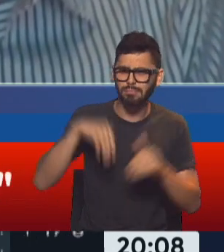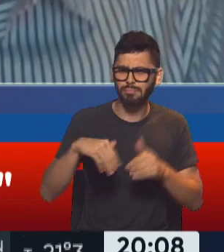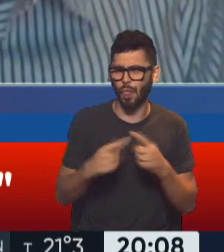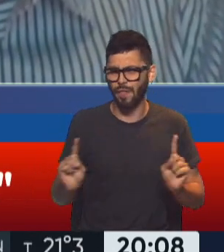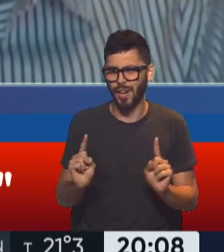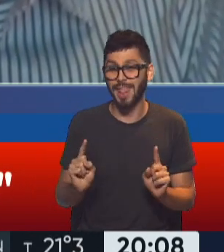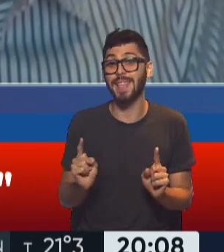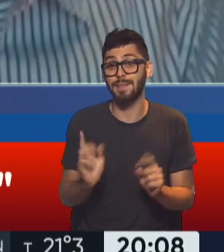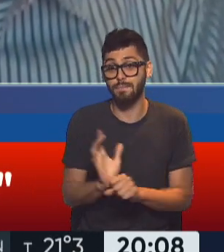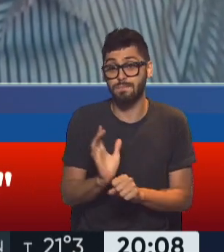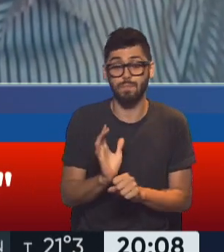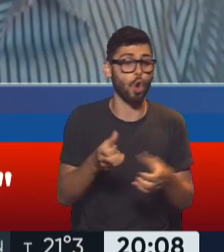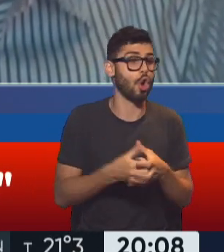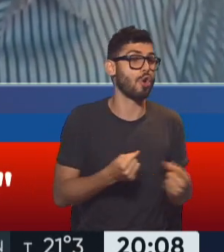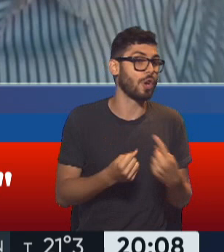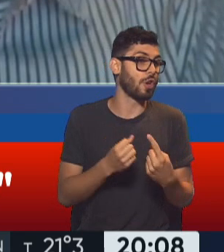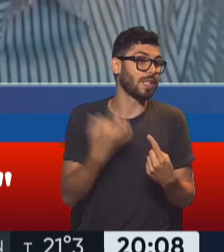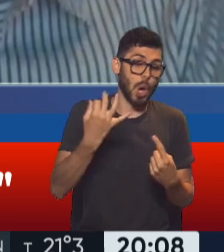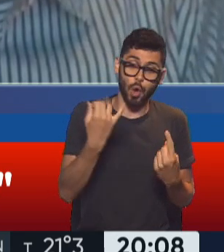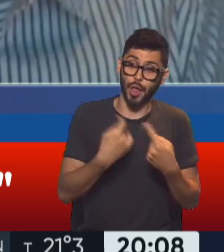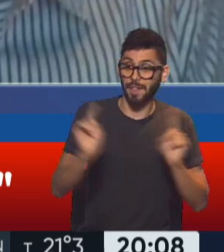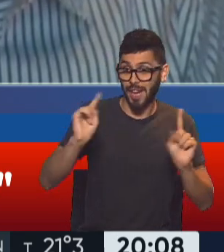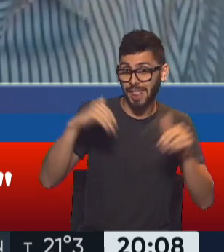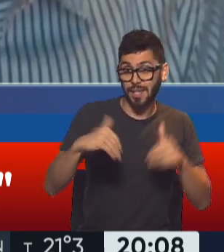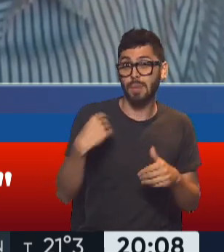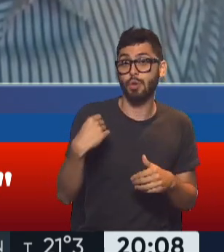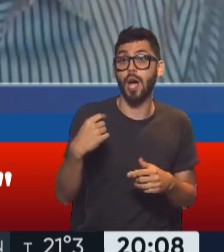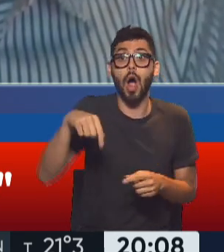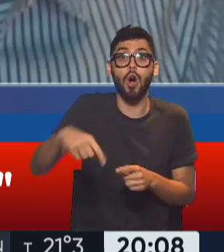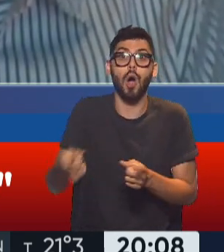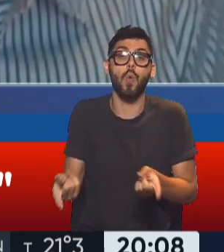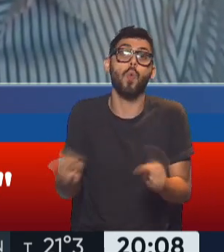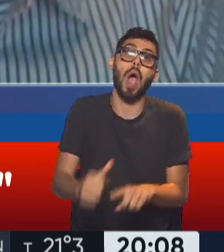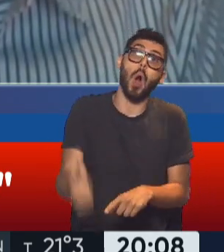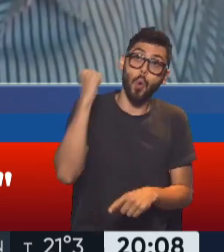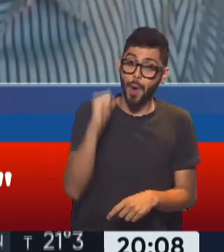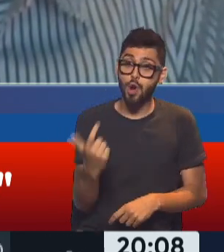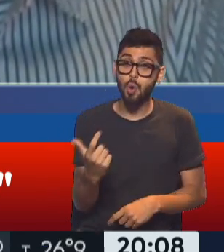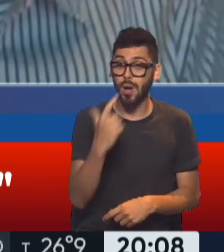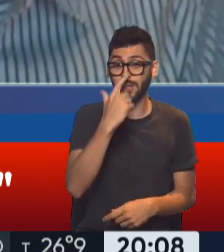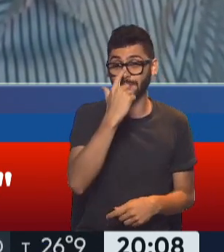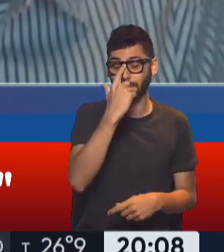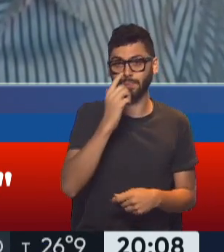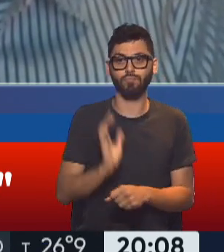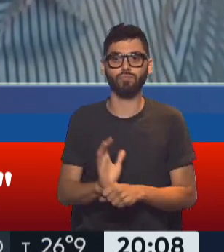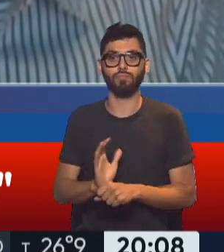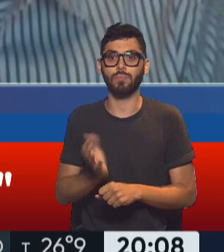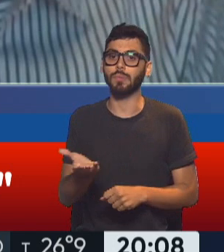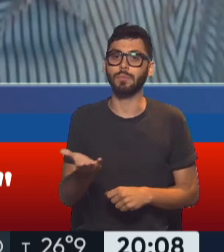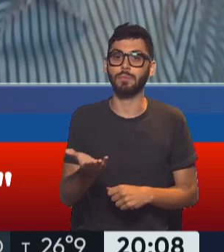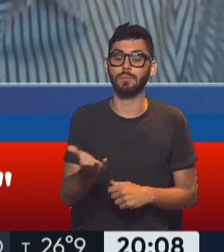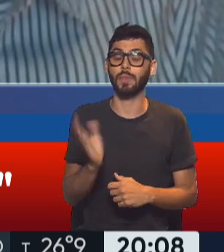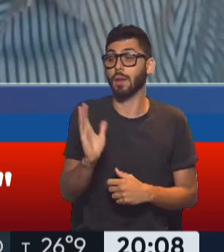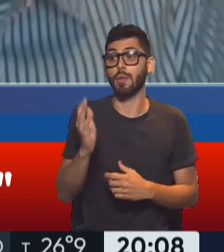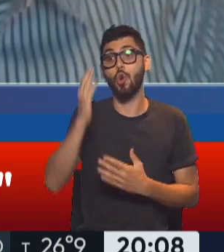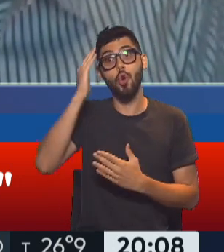acción de la oposición sería distinto. Claro, ya no hay vuelta atrás y ya ni siquiera hay posibilidad, así lo